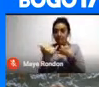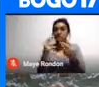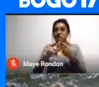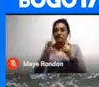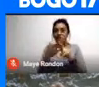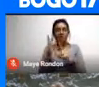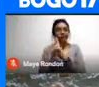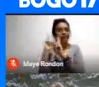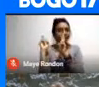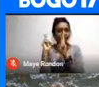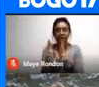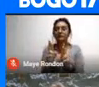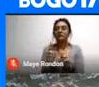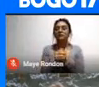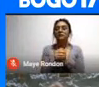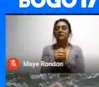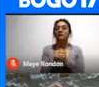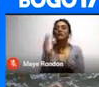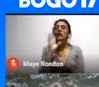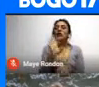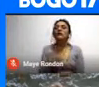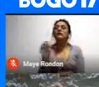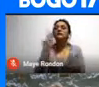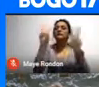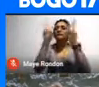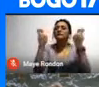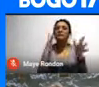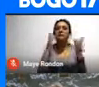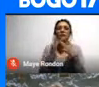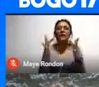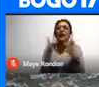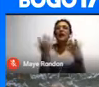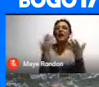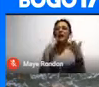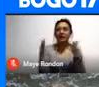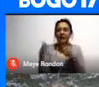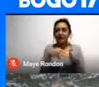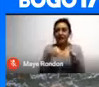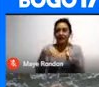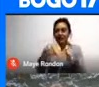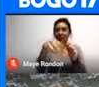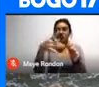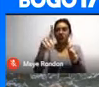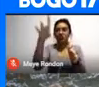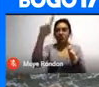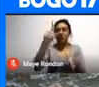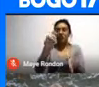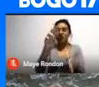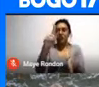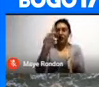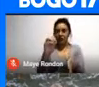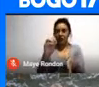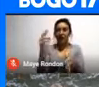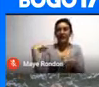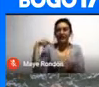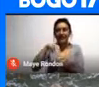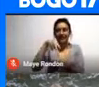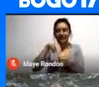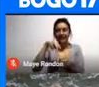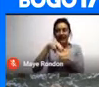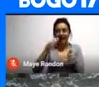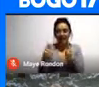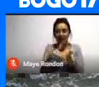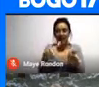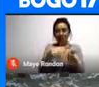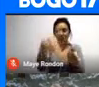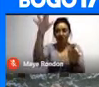caracterizado Es todo el tema De ruta leyenda al dorado O más bien De la leyenda al dorado Y es como